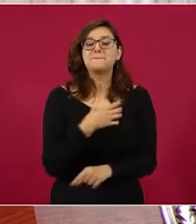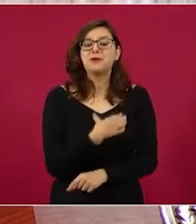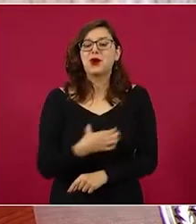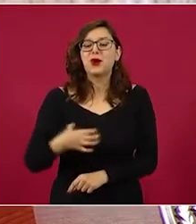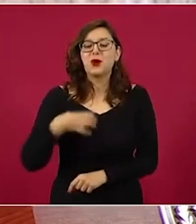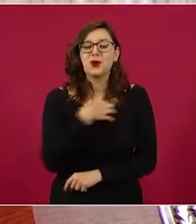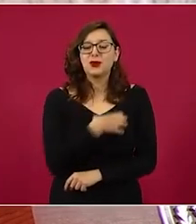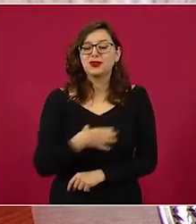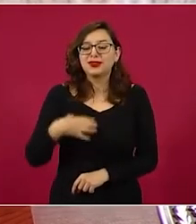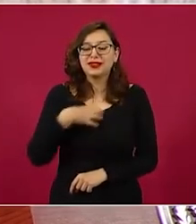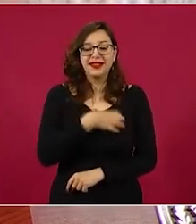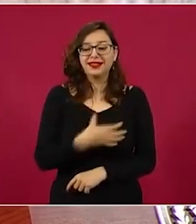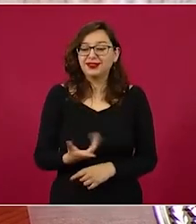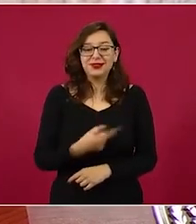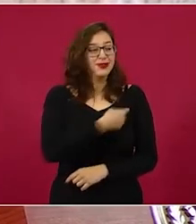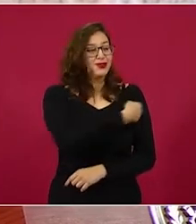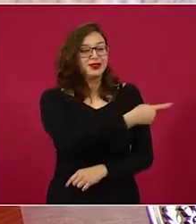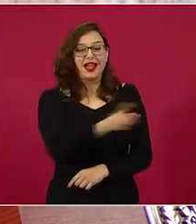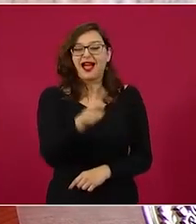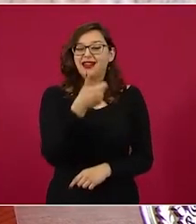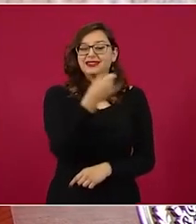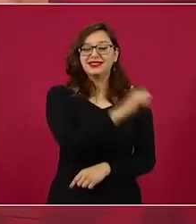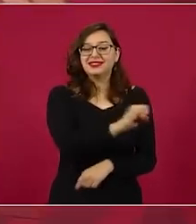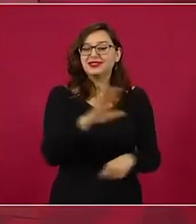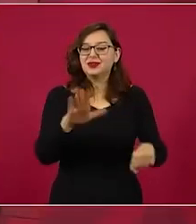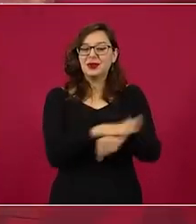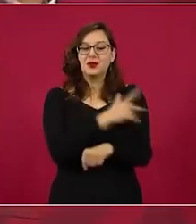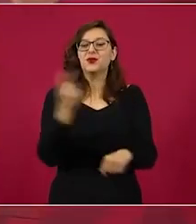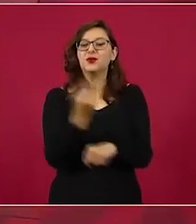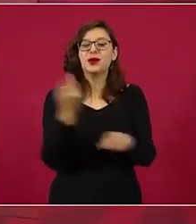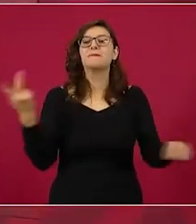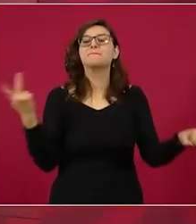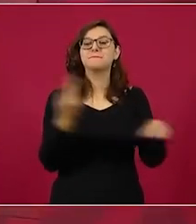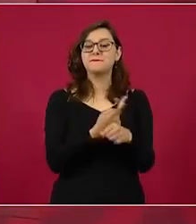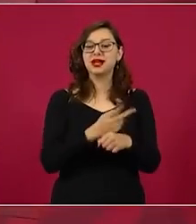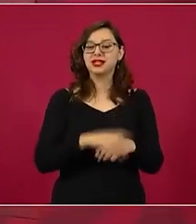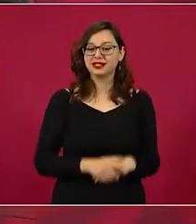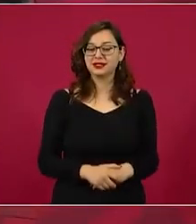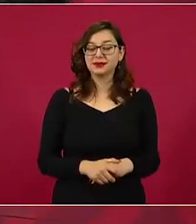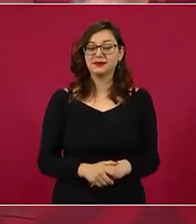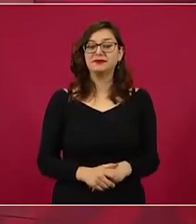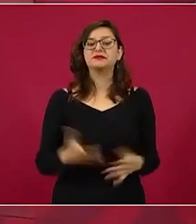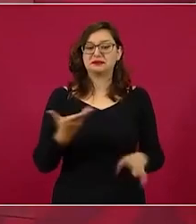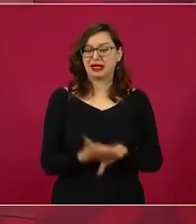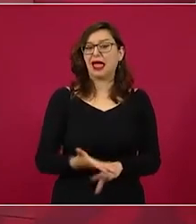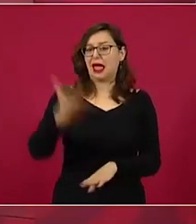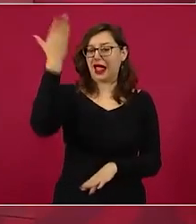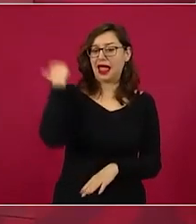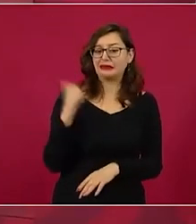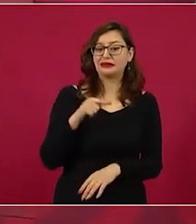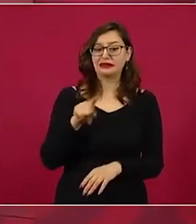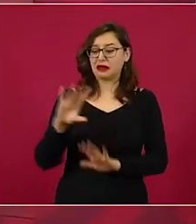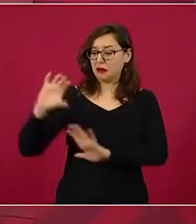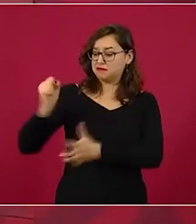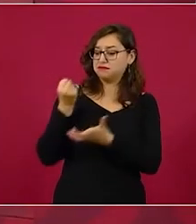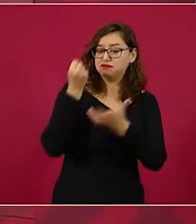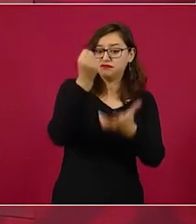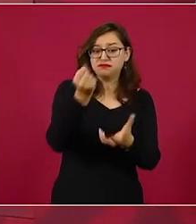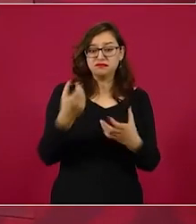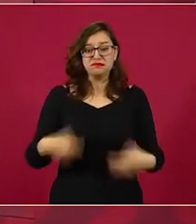Porque antes sabía de la corrupción, de que se robaban el dinero del presupuesto,